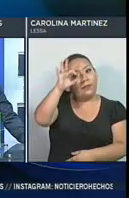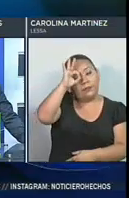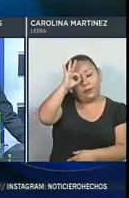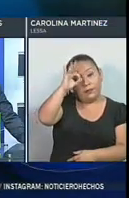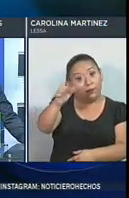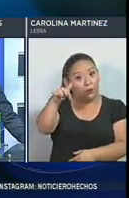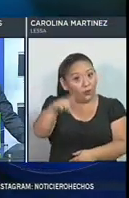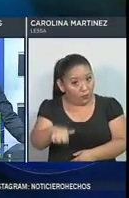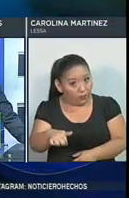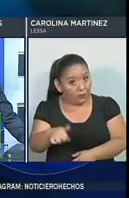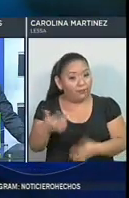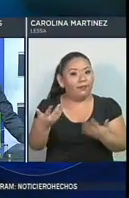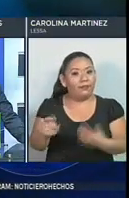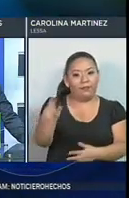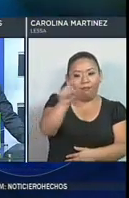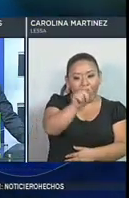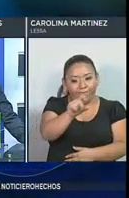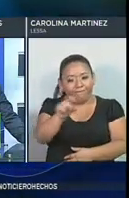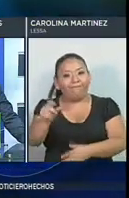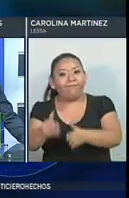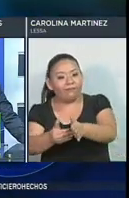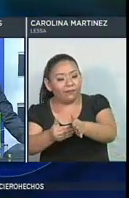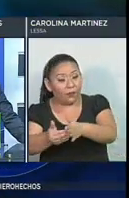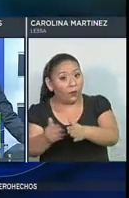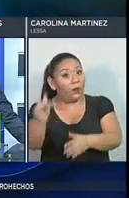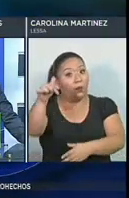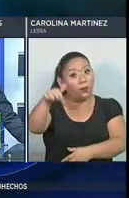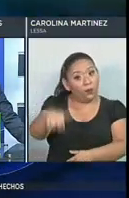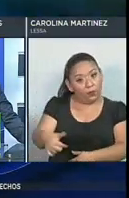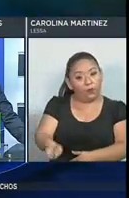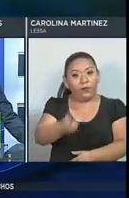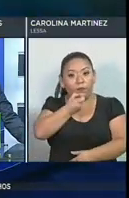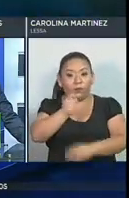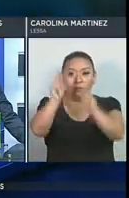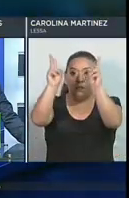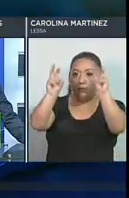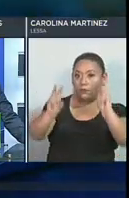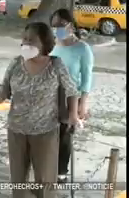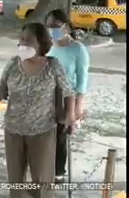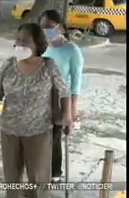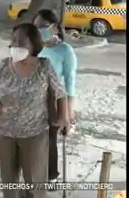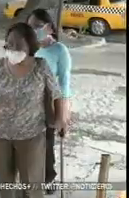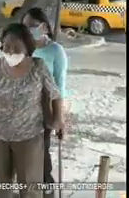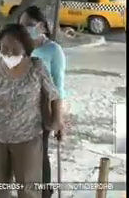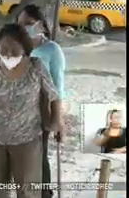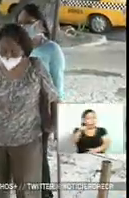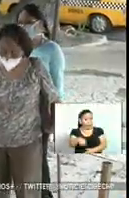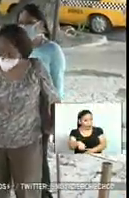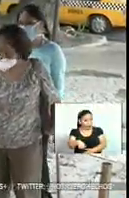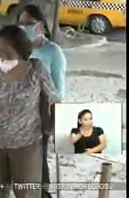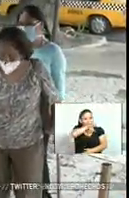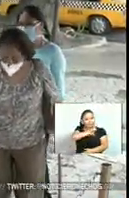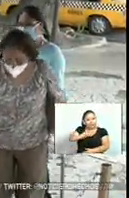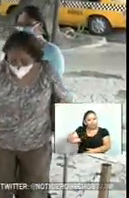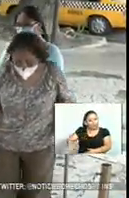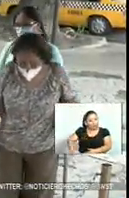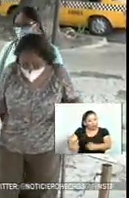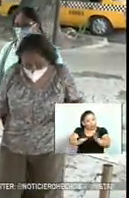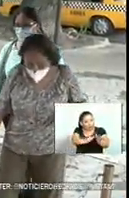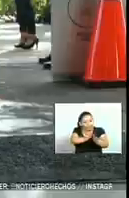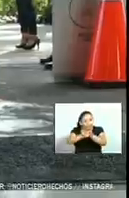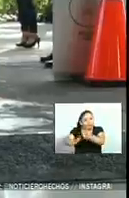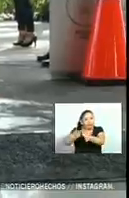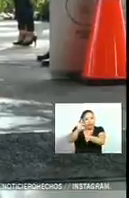Hoy es un nuevo comienzo para muchos, así que vamos a iniciar con nuestros titulares, bienvenidos. El Salvador inició hoy una nueva fase en la